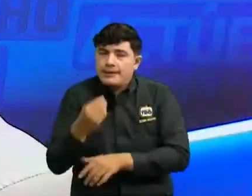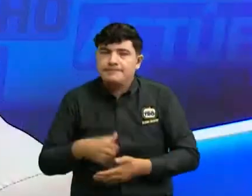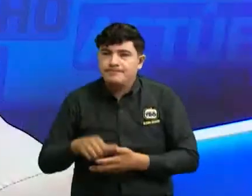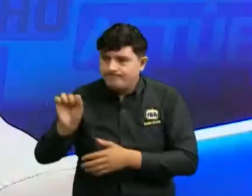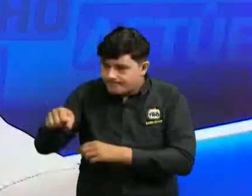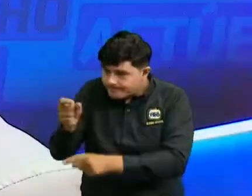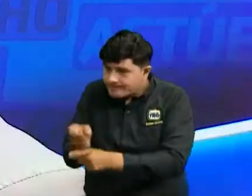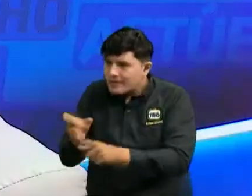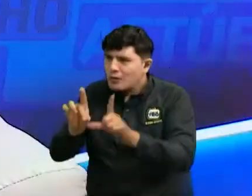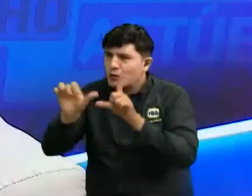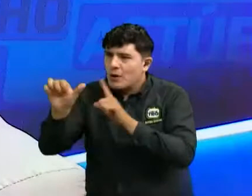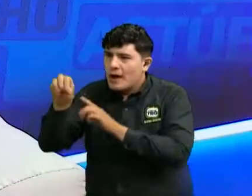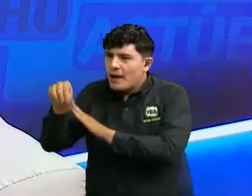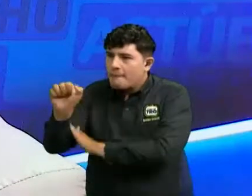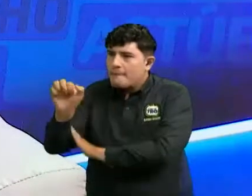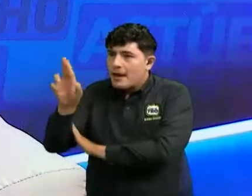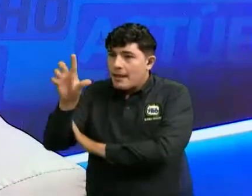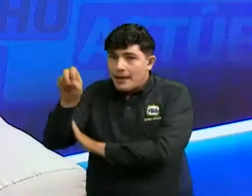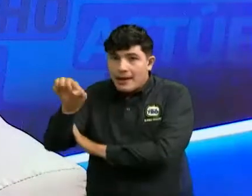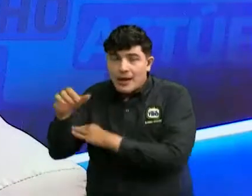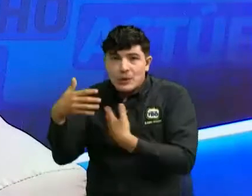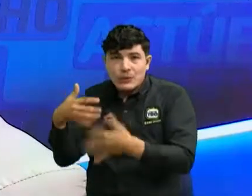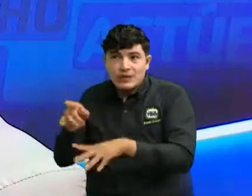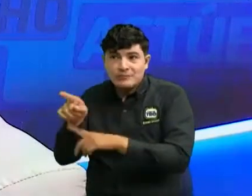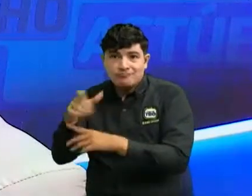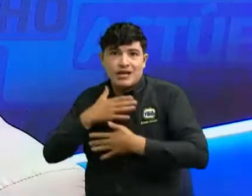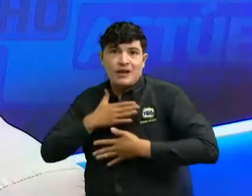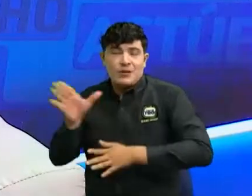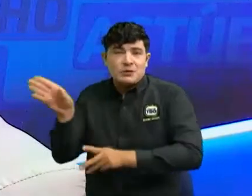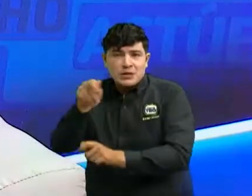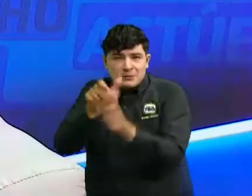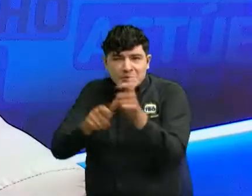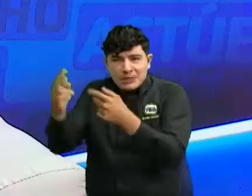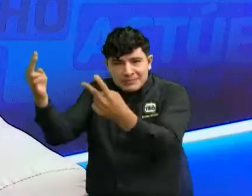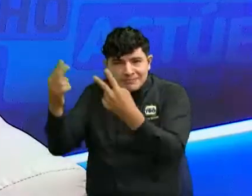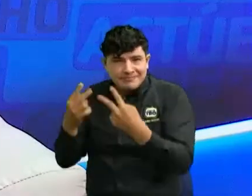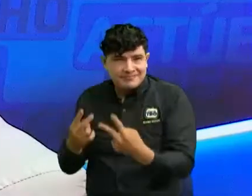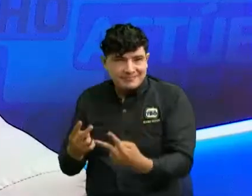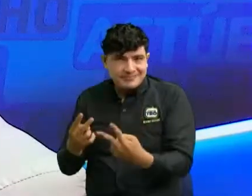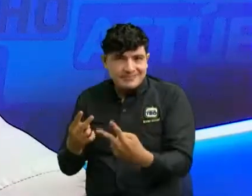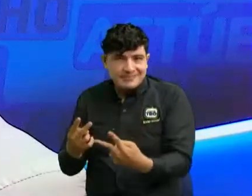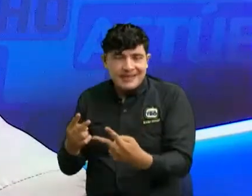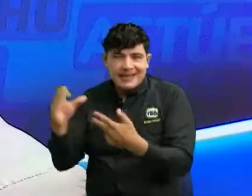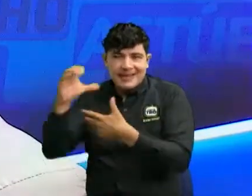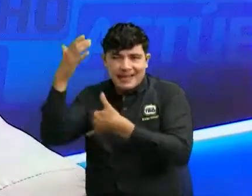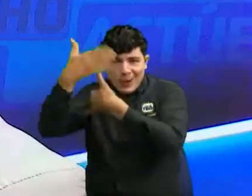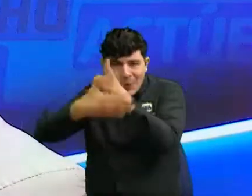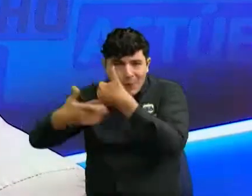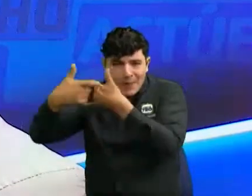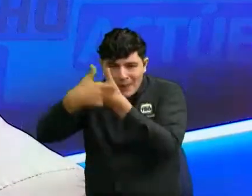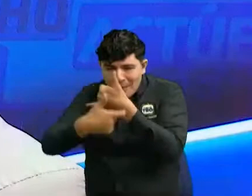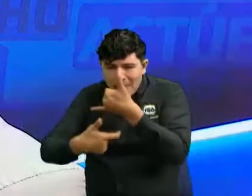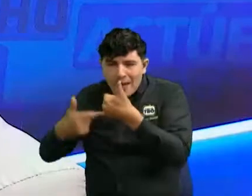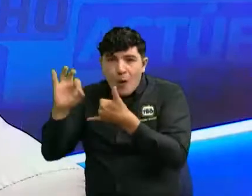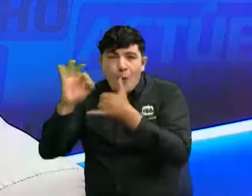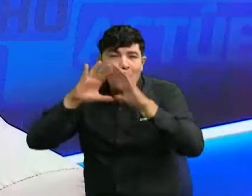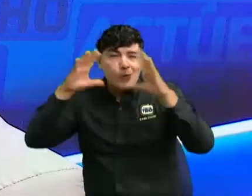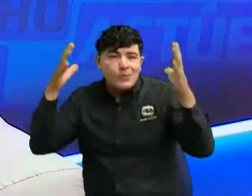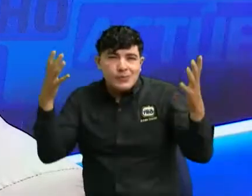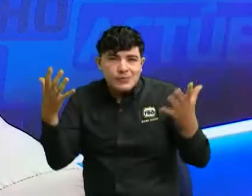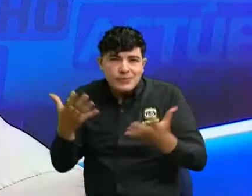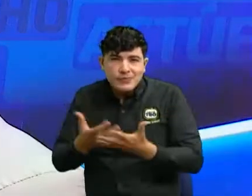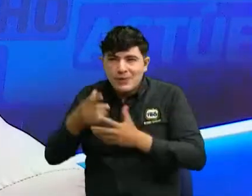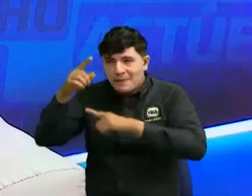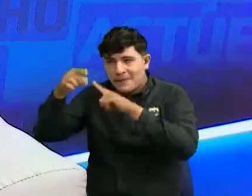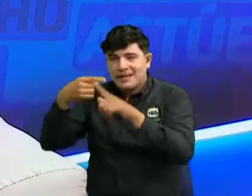saludamos a las personas que nos reportan sintonía en cada rincón de Colombia y a aquellas personas que están en diferentes partes del mundo, que nos envían